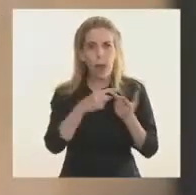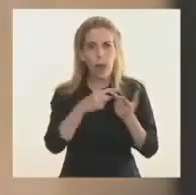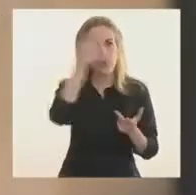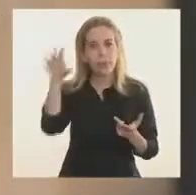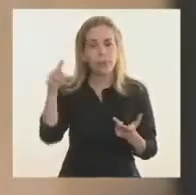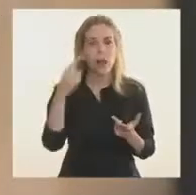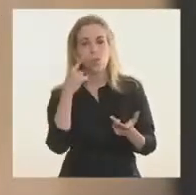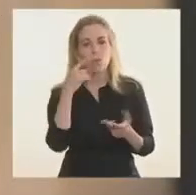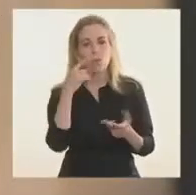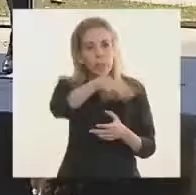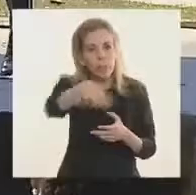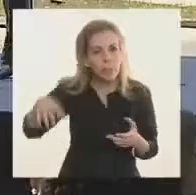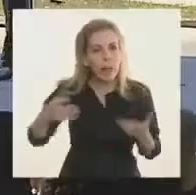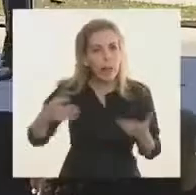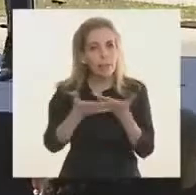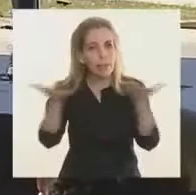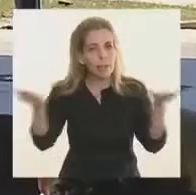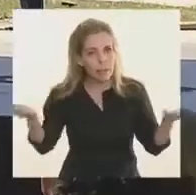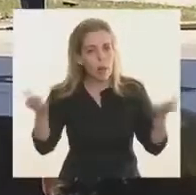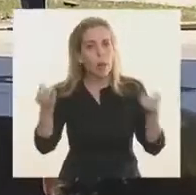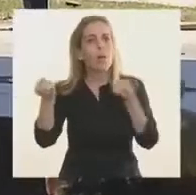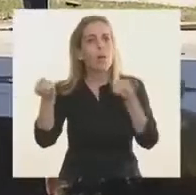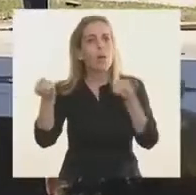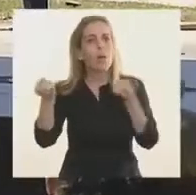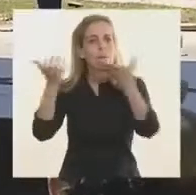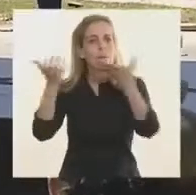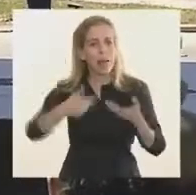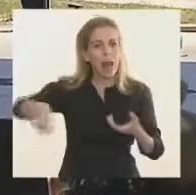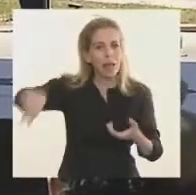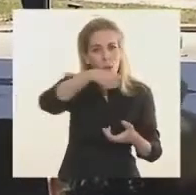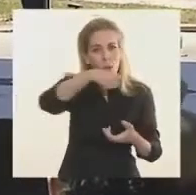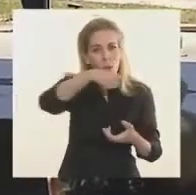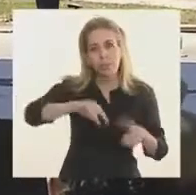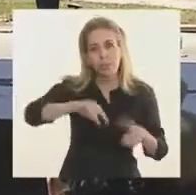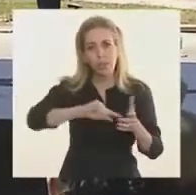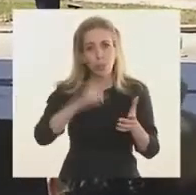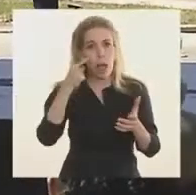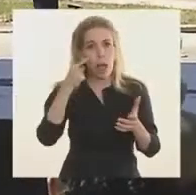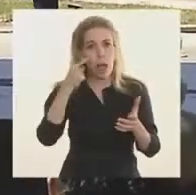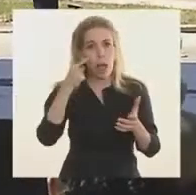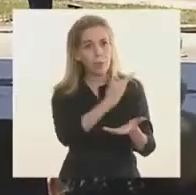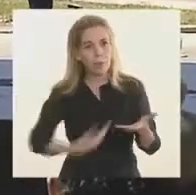municipales, quiero darle nuevamente la bienvenida a la Ciudad, Presidente,